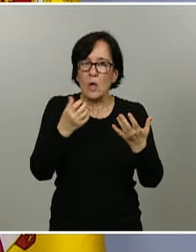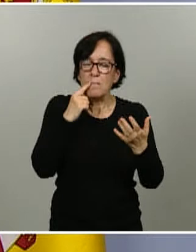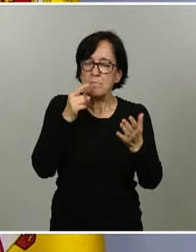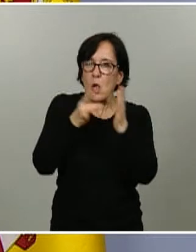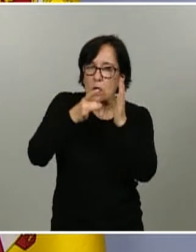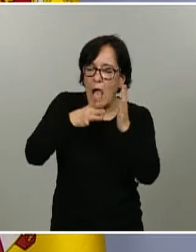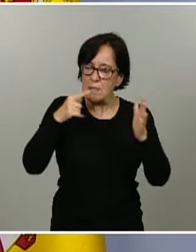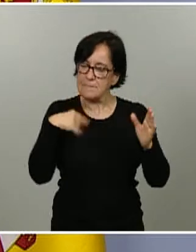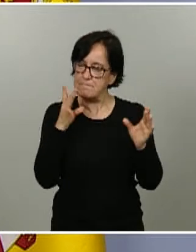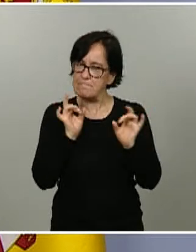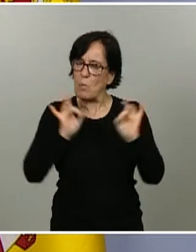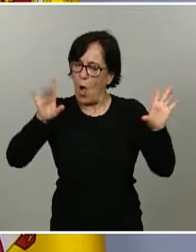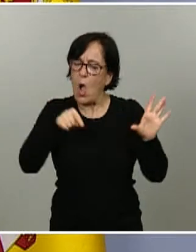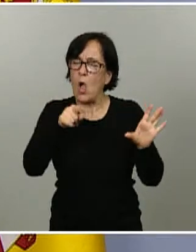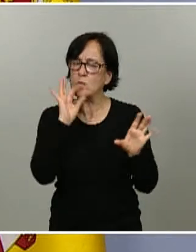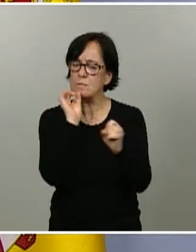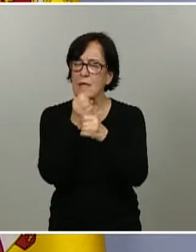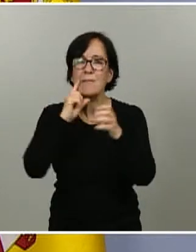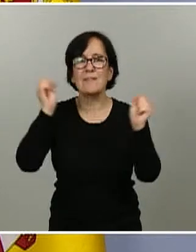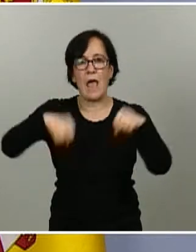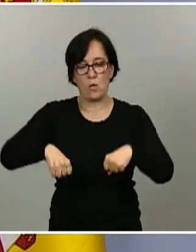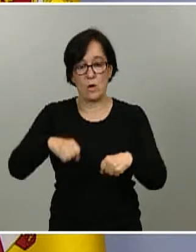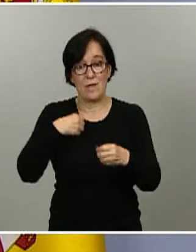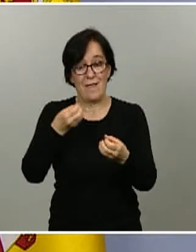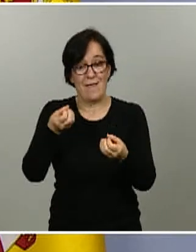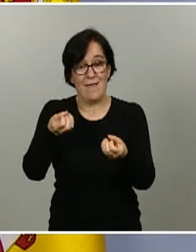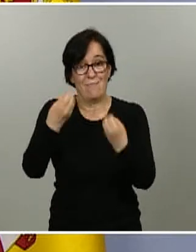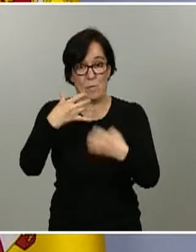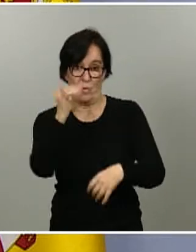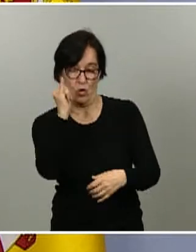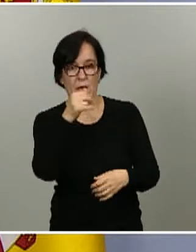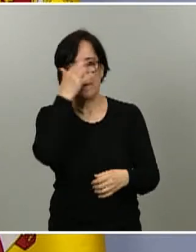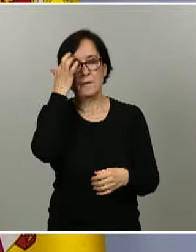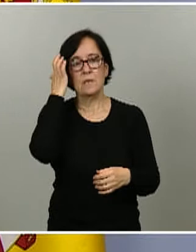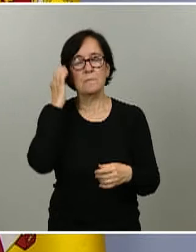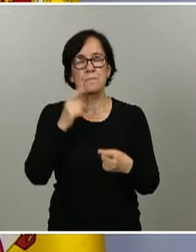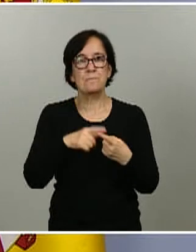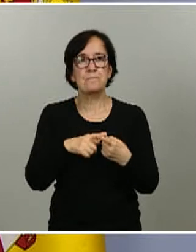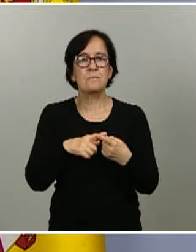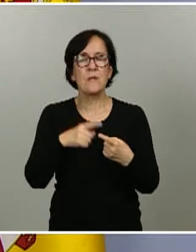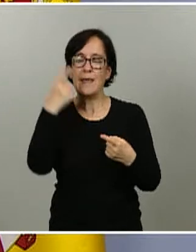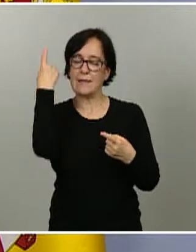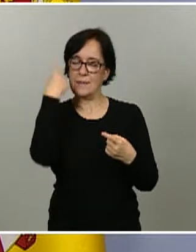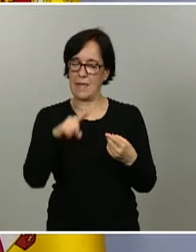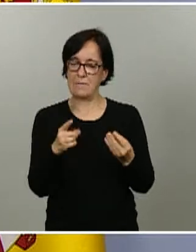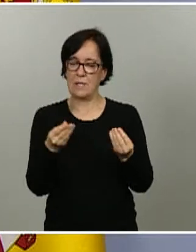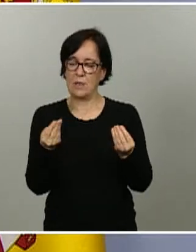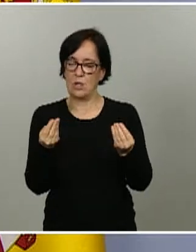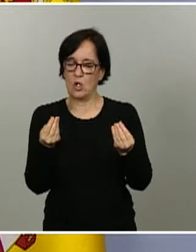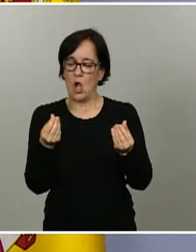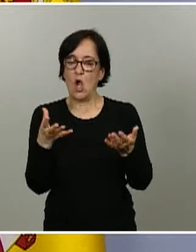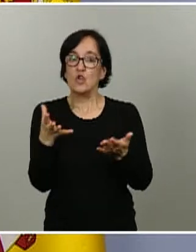especificidad de acuerdo a la información que tenemos disponible. No obstante, sabiendo que posiblemente no todos los